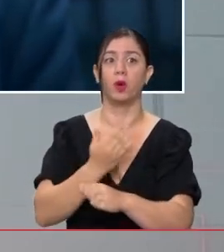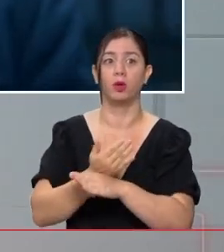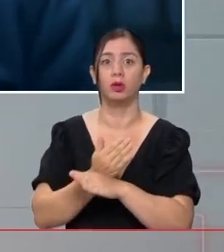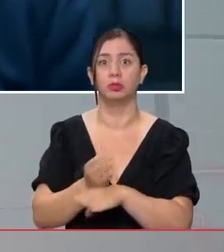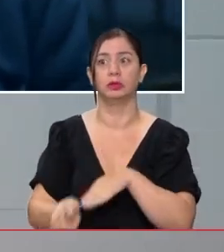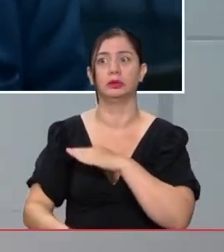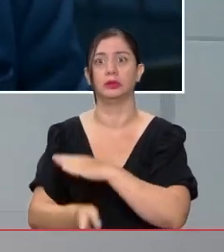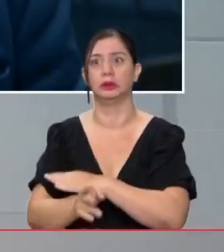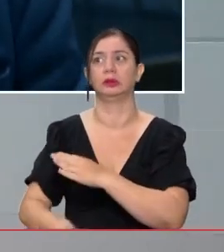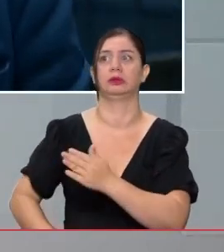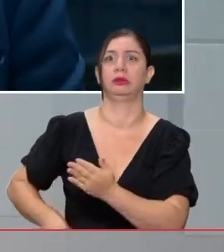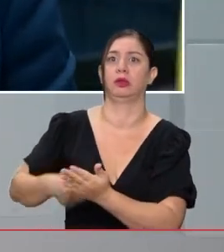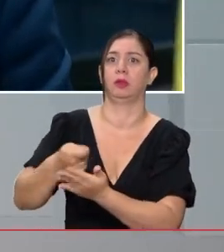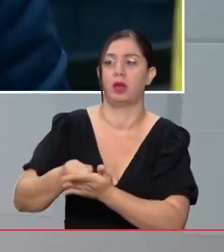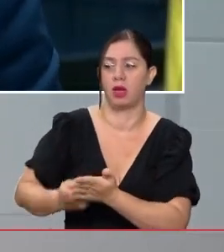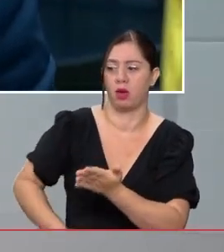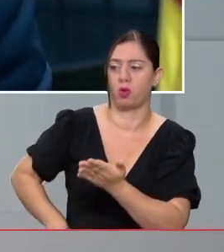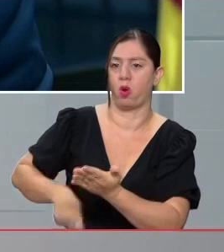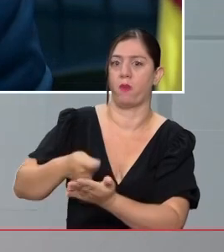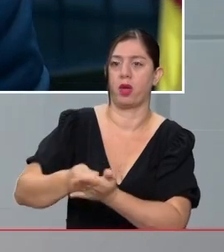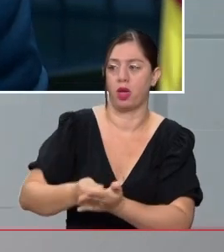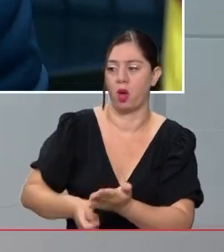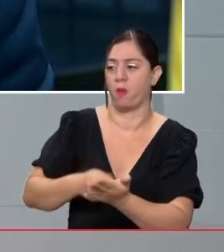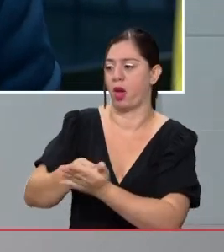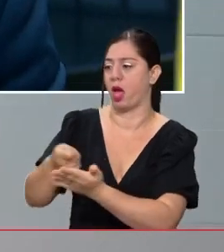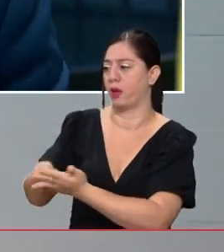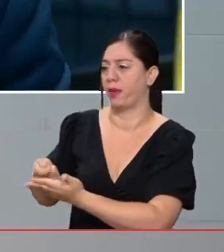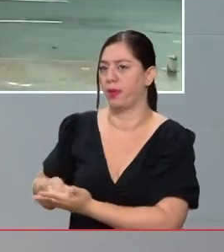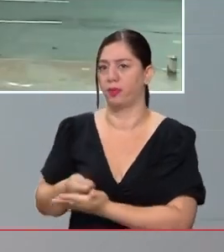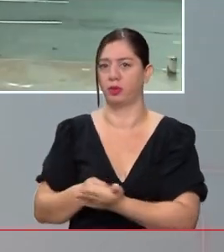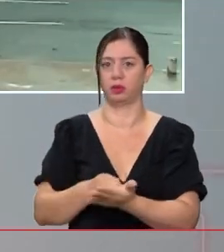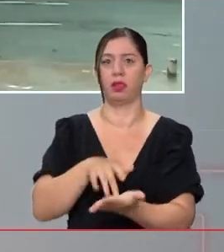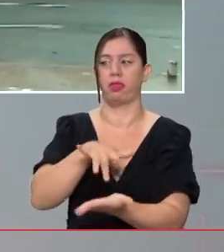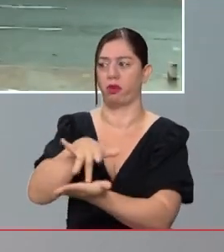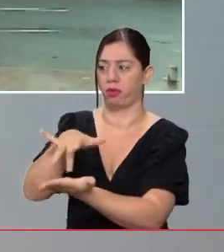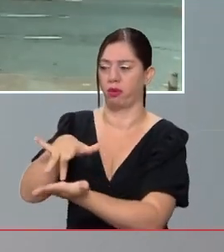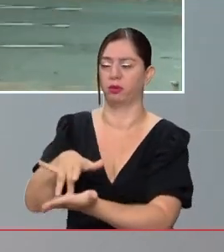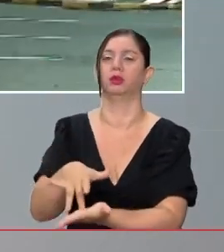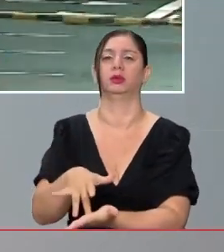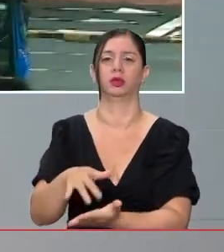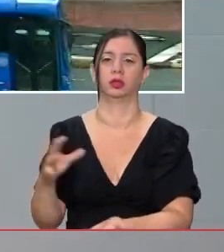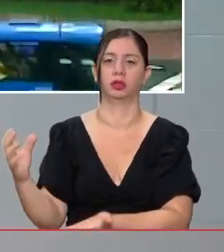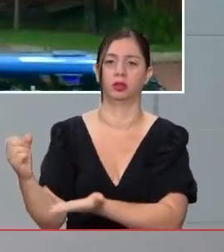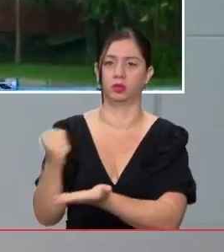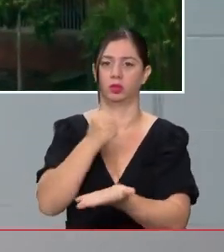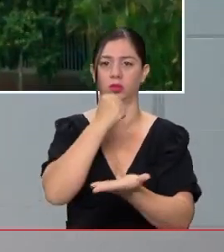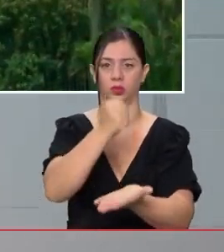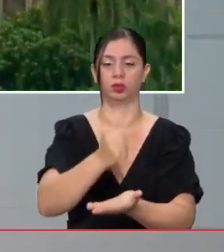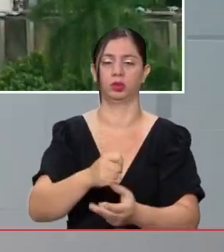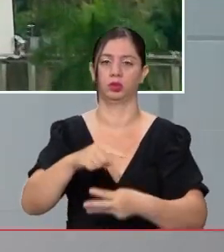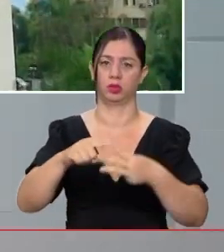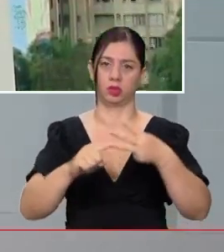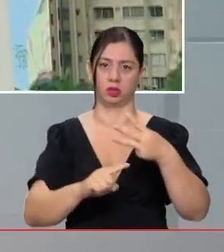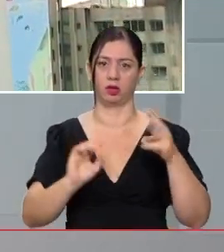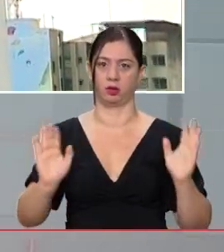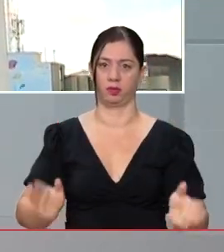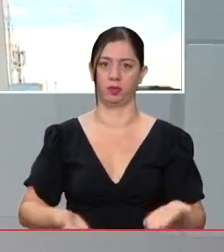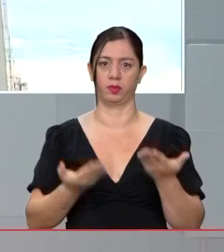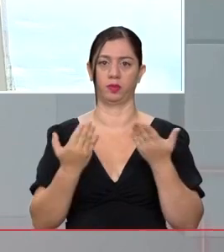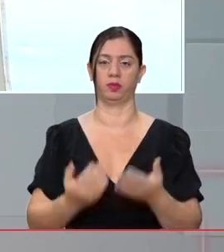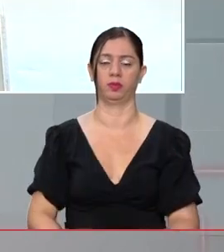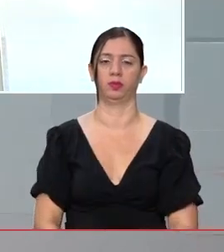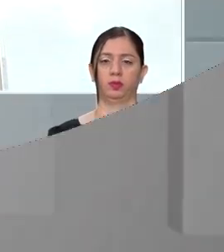seguir con el pago de esta y otras deudas. Los recursos que serán liberados servirán para mejorar los tres componentes que tiene la entidad.